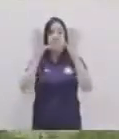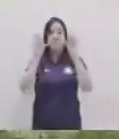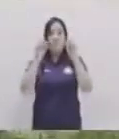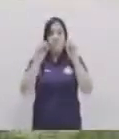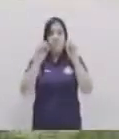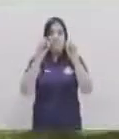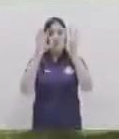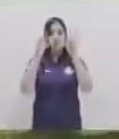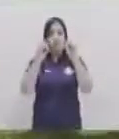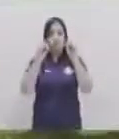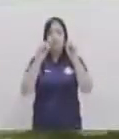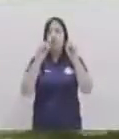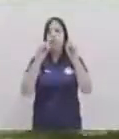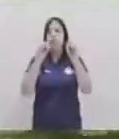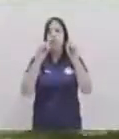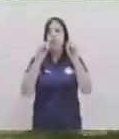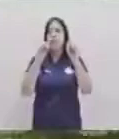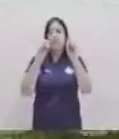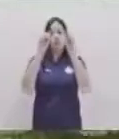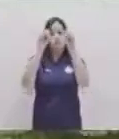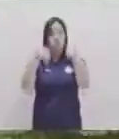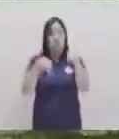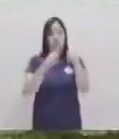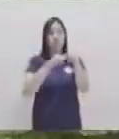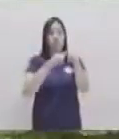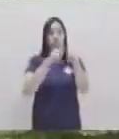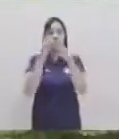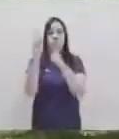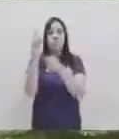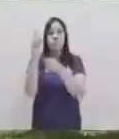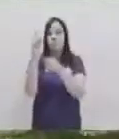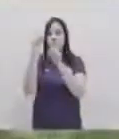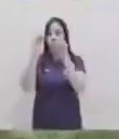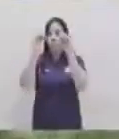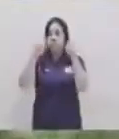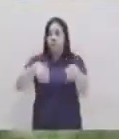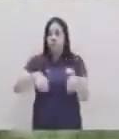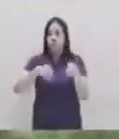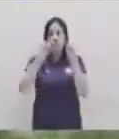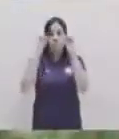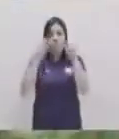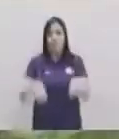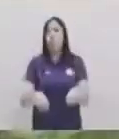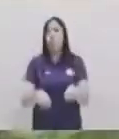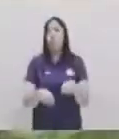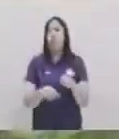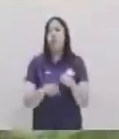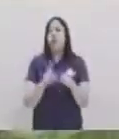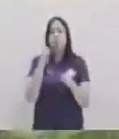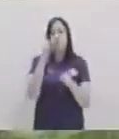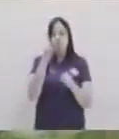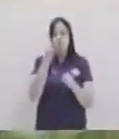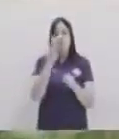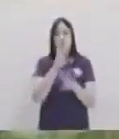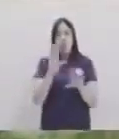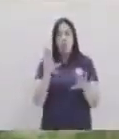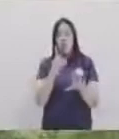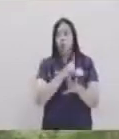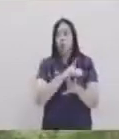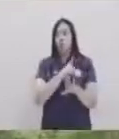vamos a colocar en puños vamos a hacer un movimiento de arriba hacia abajo como un muñequeo en un solo movimiento